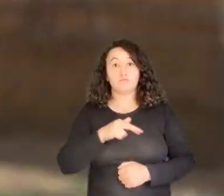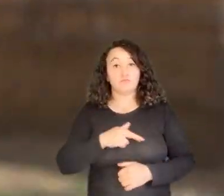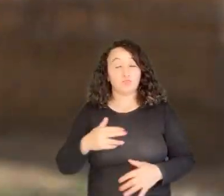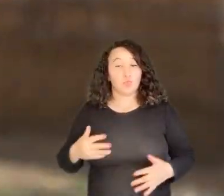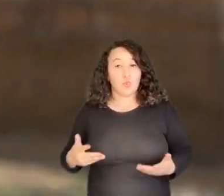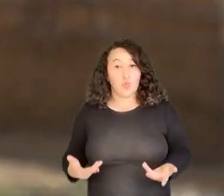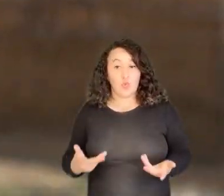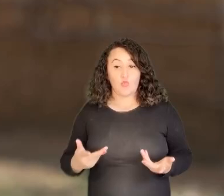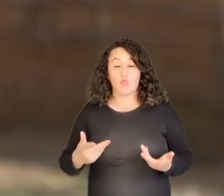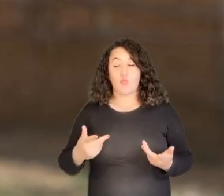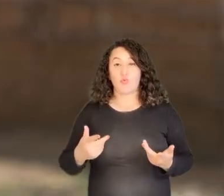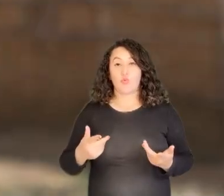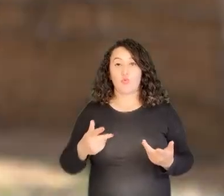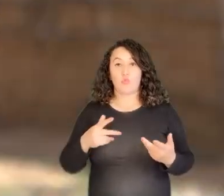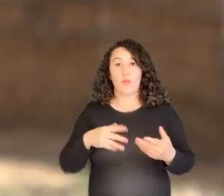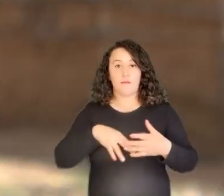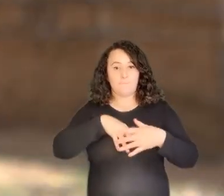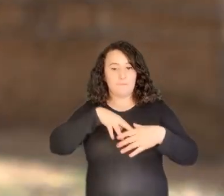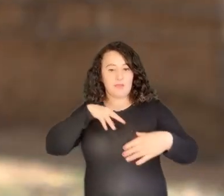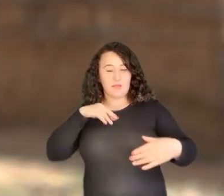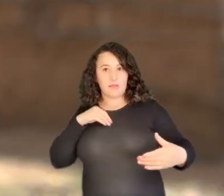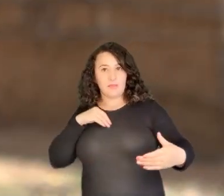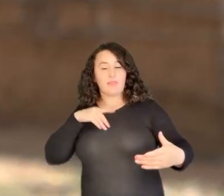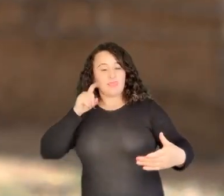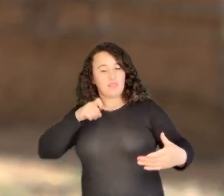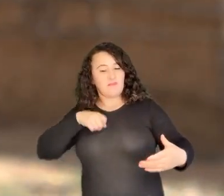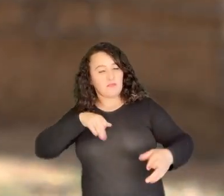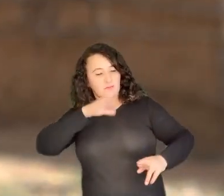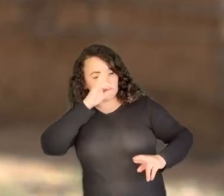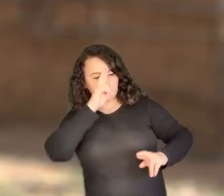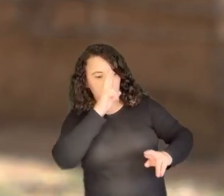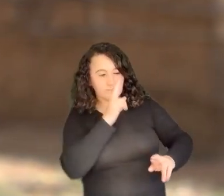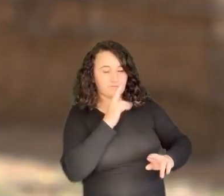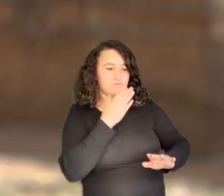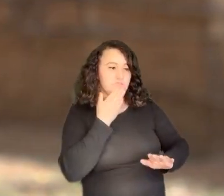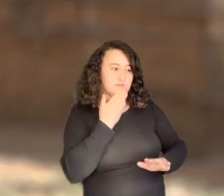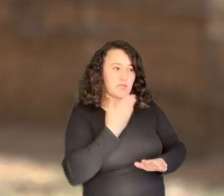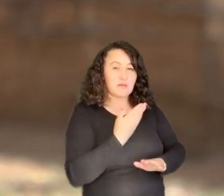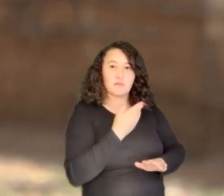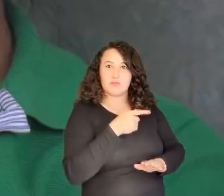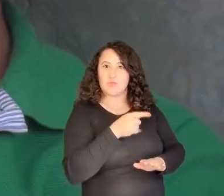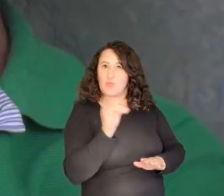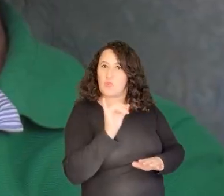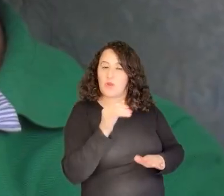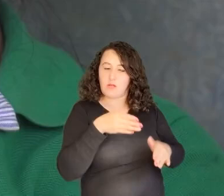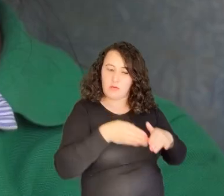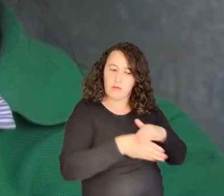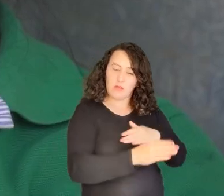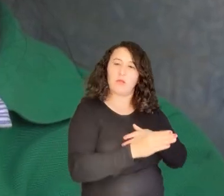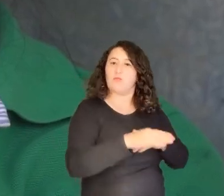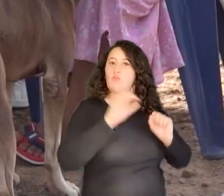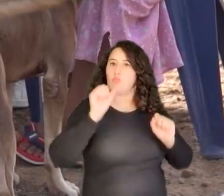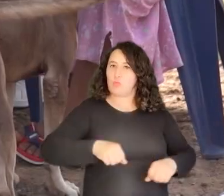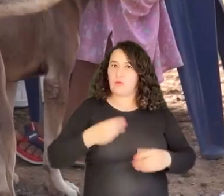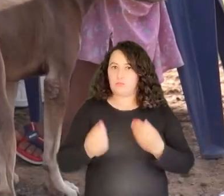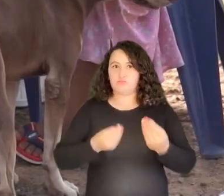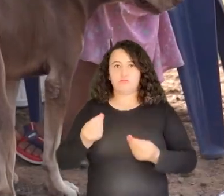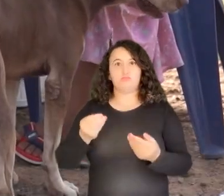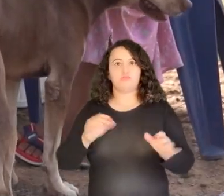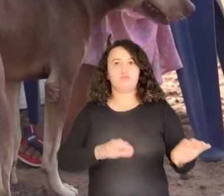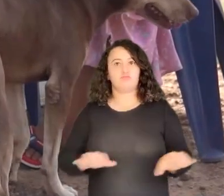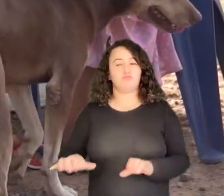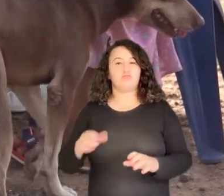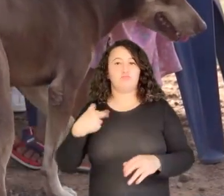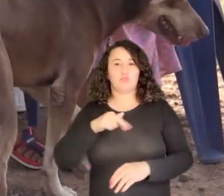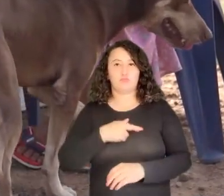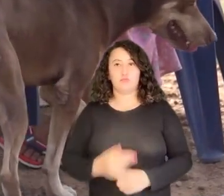nosotros, como extraños, los que debemos a ellos solicitarles esa autorización o ese permiso para poder hacer